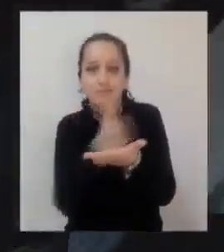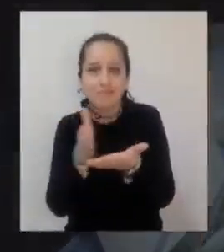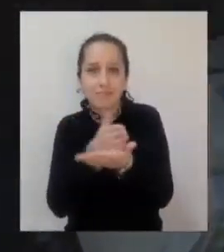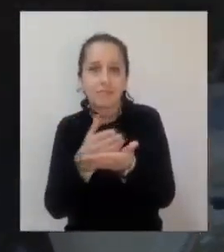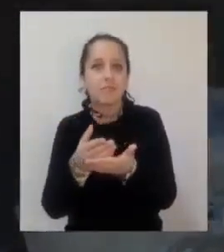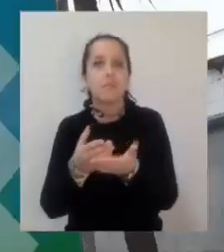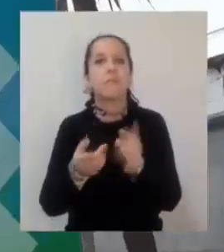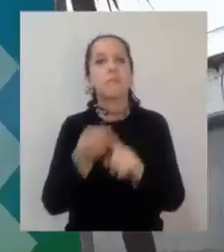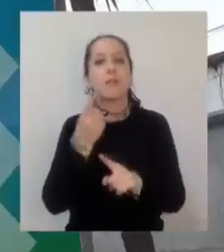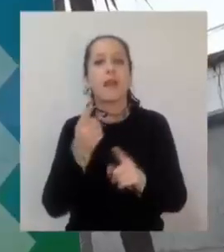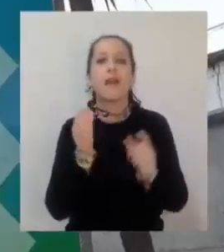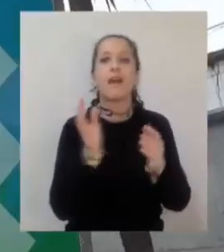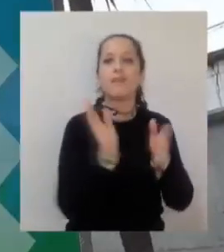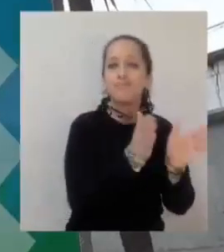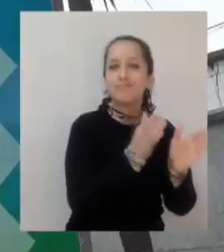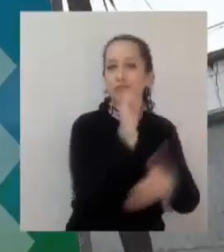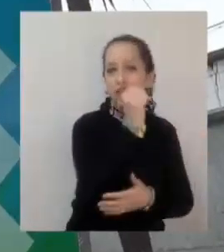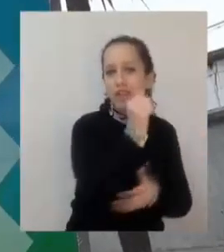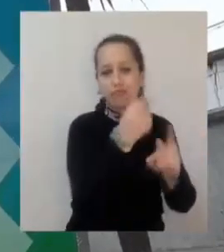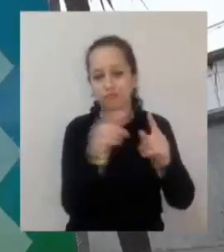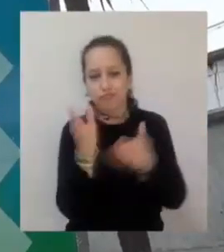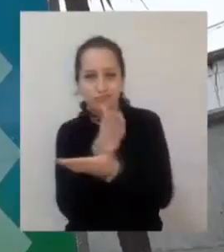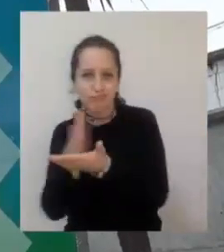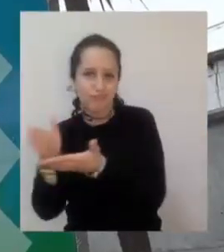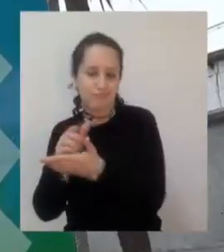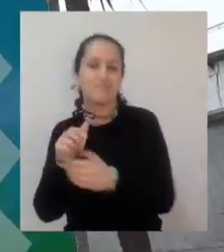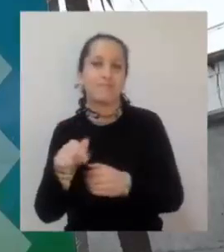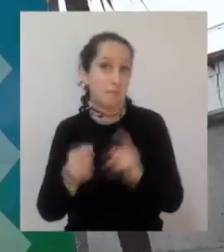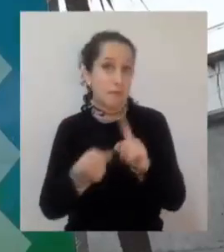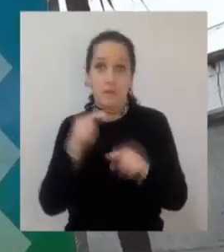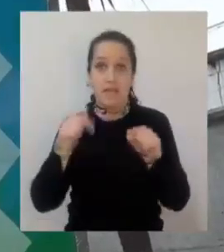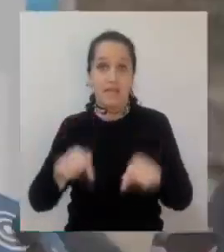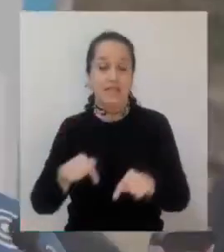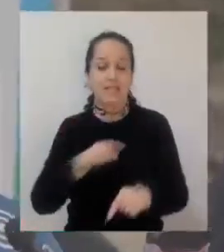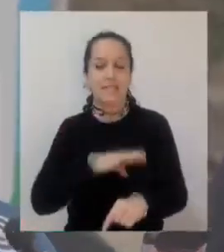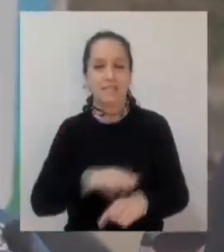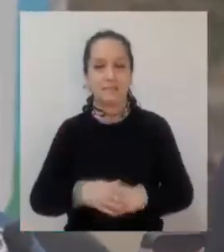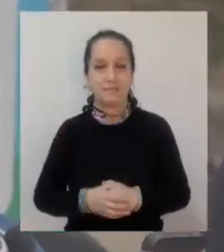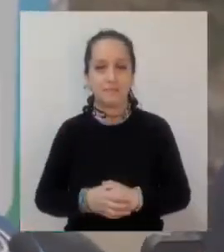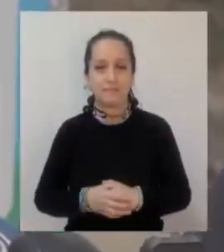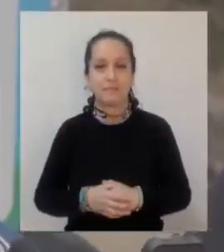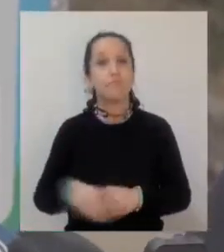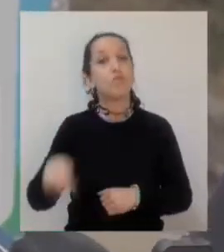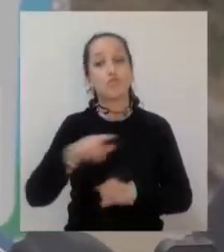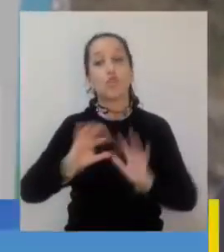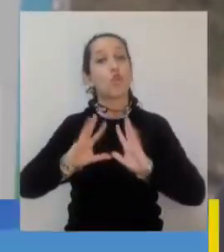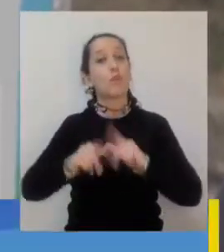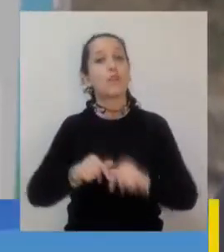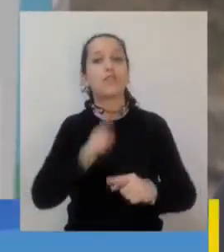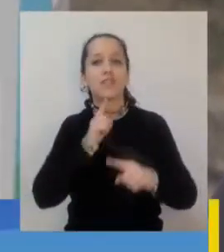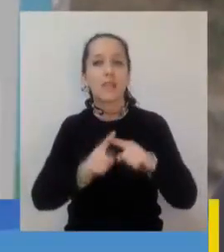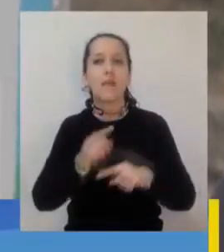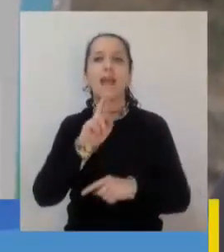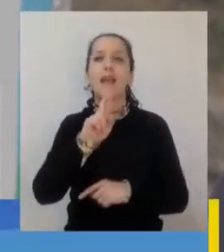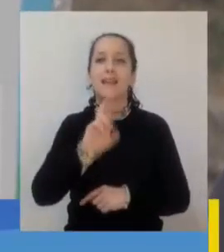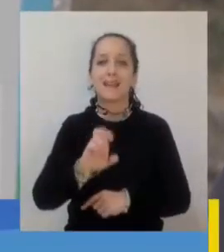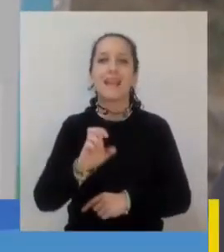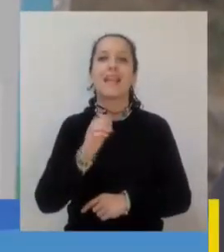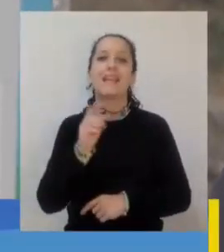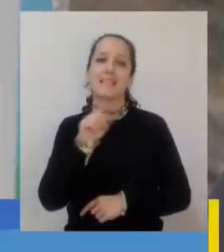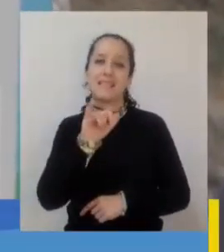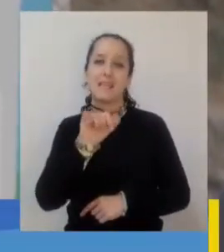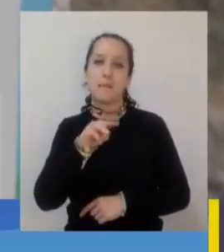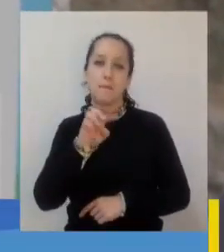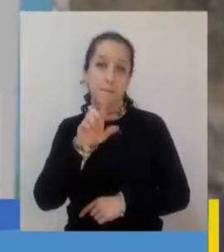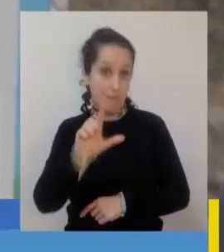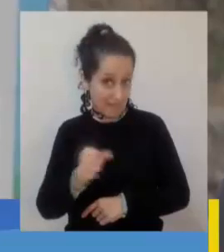gestión de envases y embalajes de todo el país. Primero, nosotros como Resimple, que somos una corporación de derechos privados sin fin de lucro, tenemos